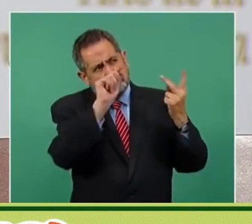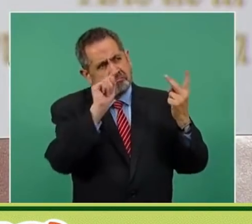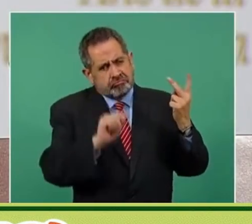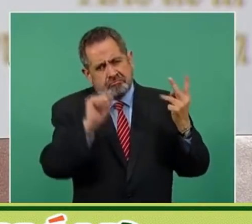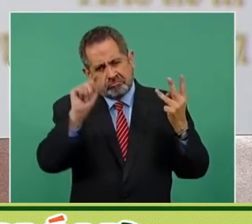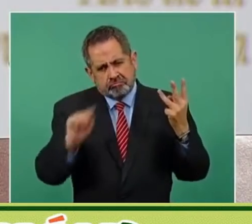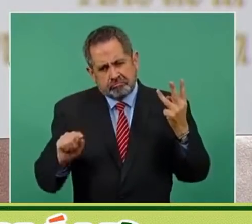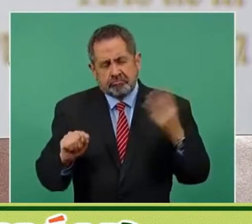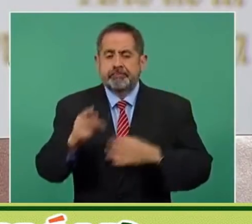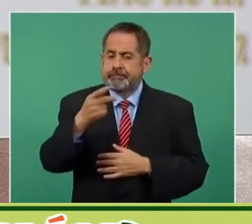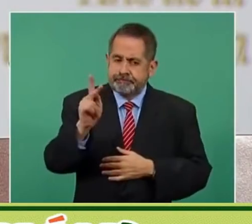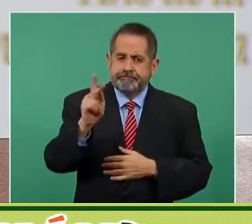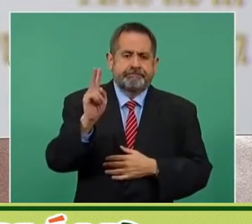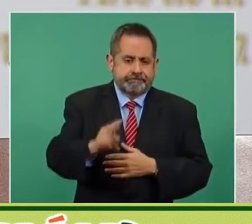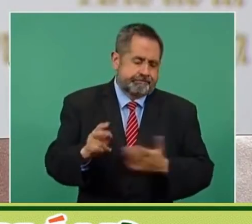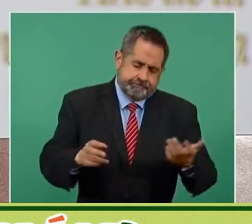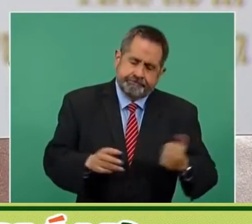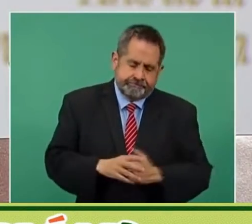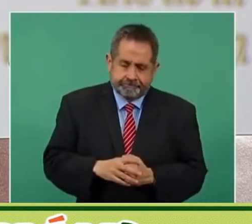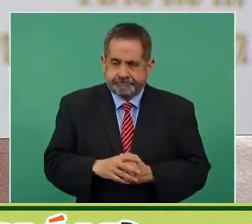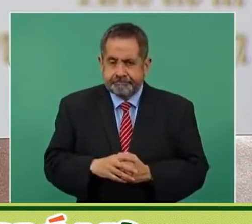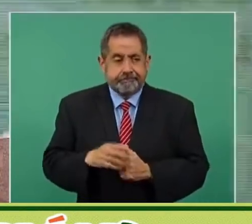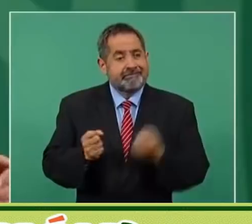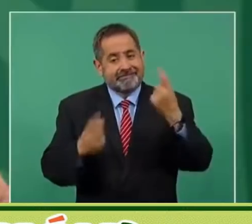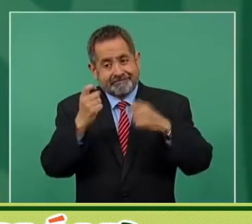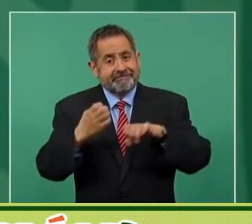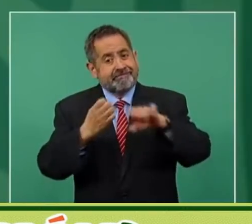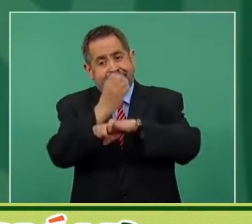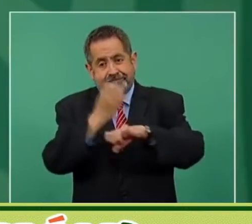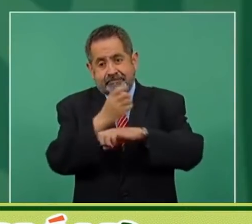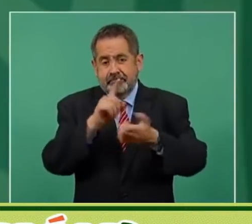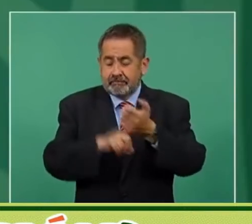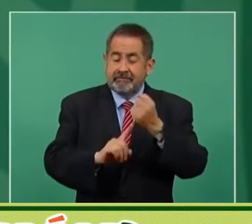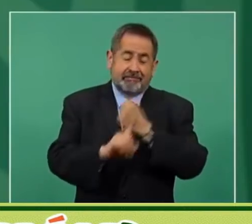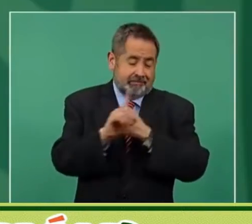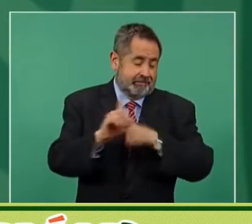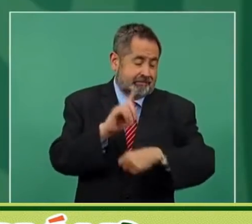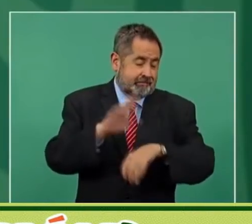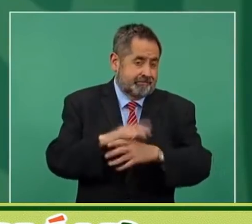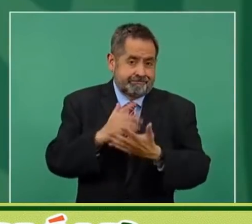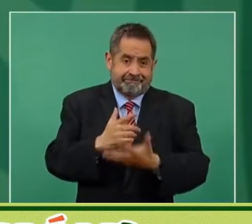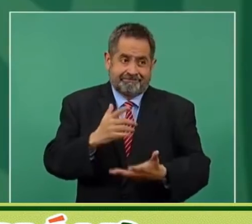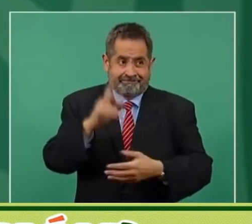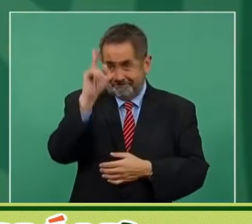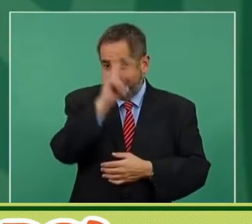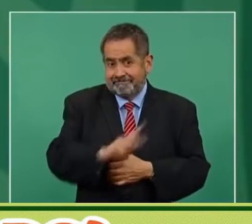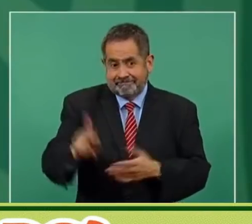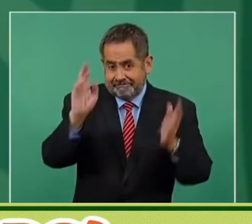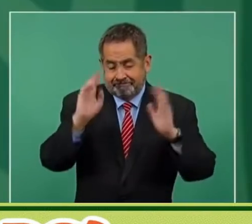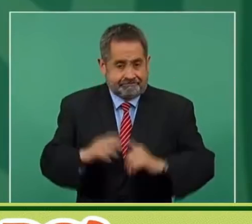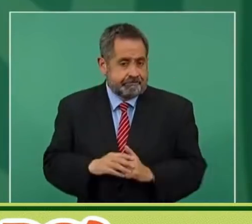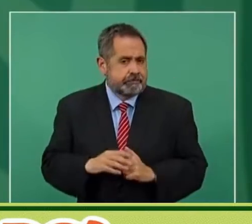Sin embargo, hay estados que sí tienen problemas serios, porque